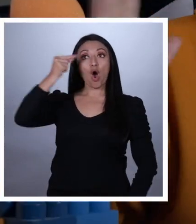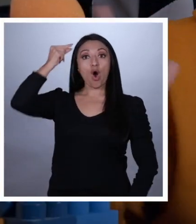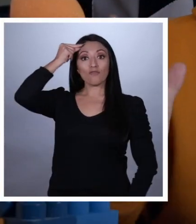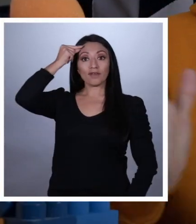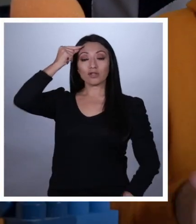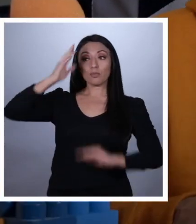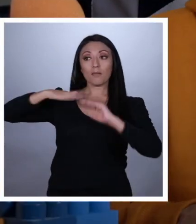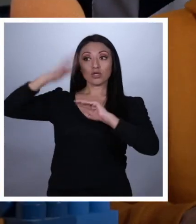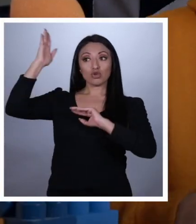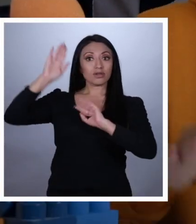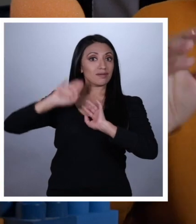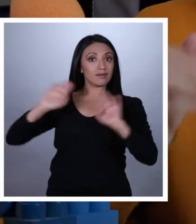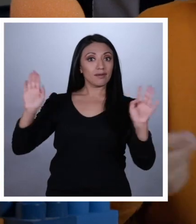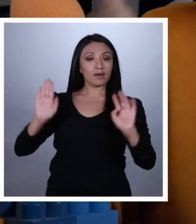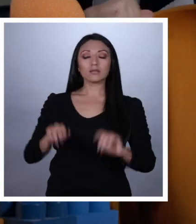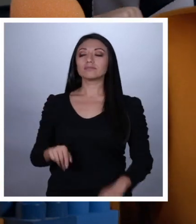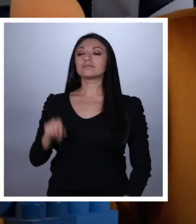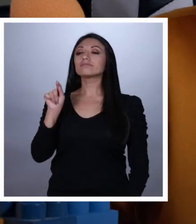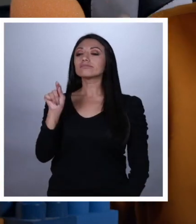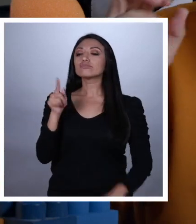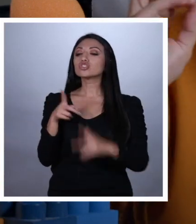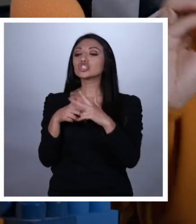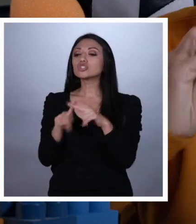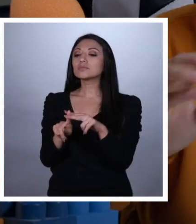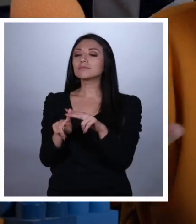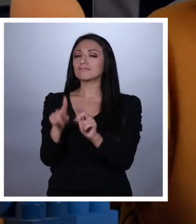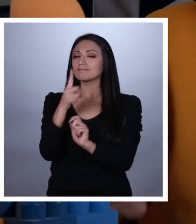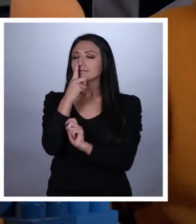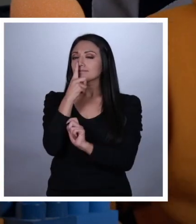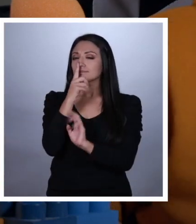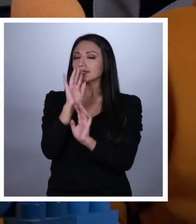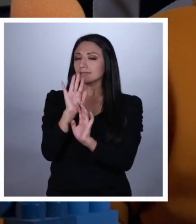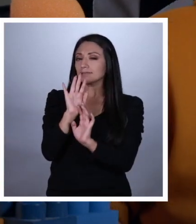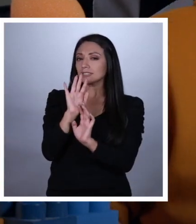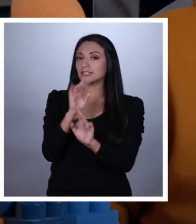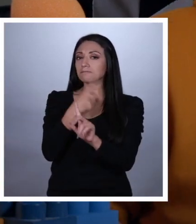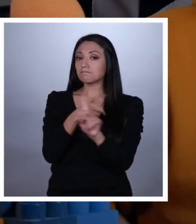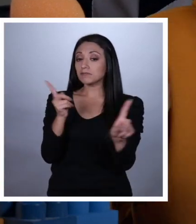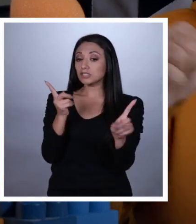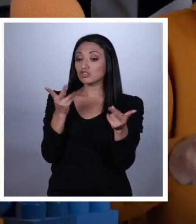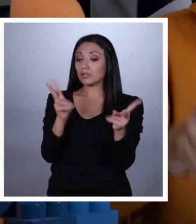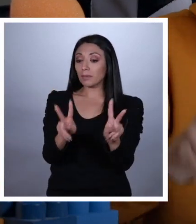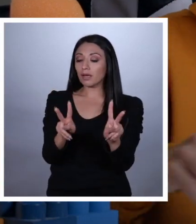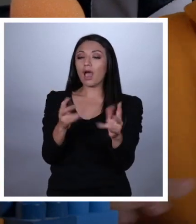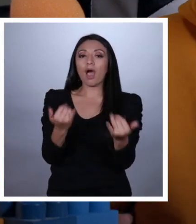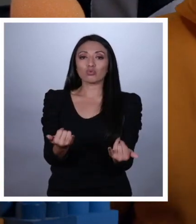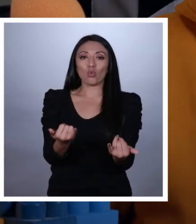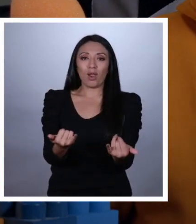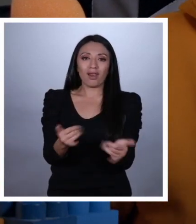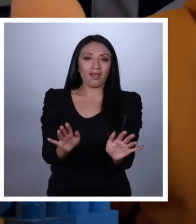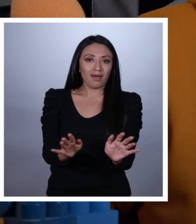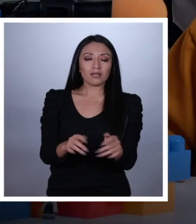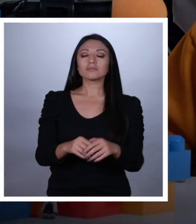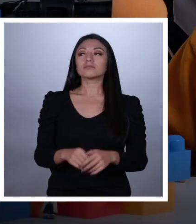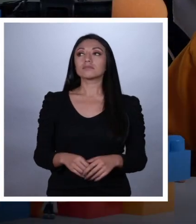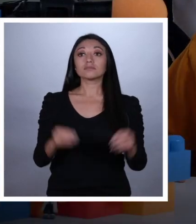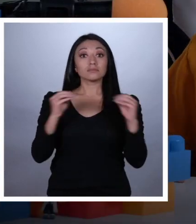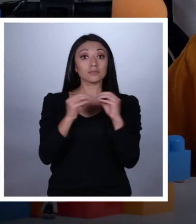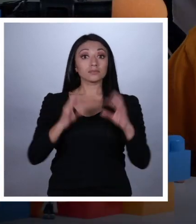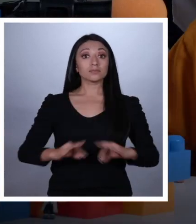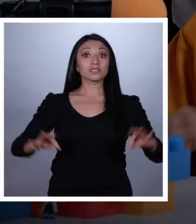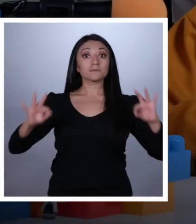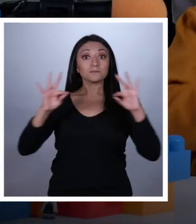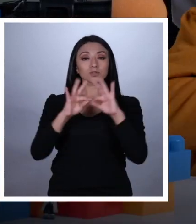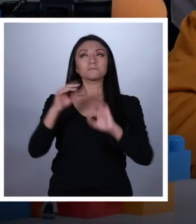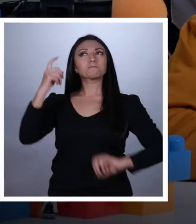mayor parte del mundo emplea. Sus orígenes son muy interesantes, pero también lo es su actualidad. Sobre